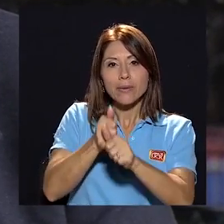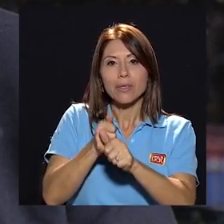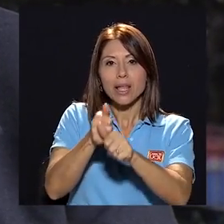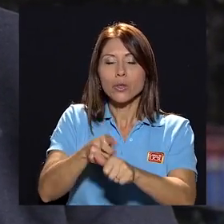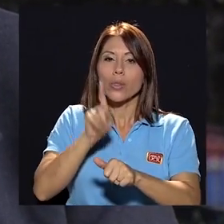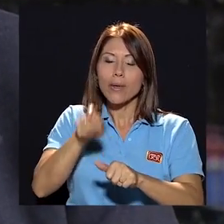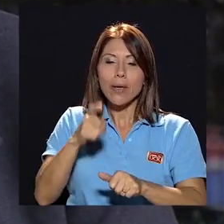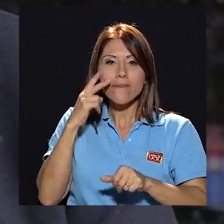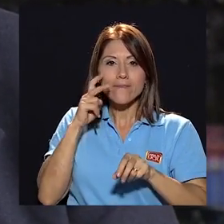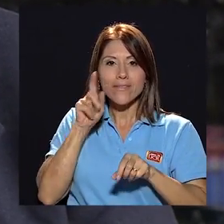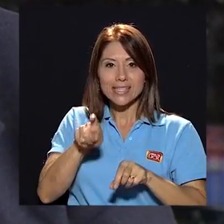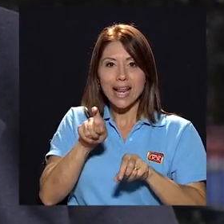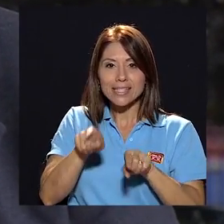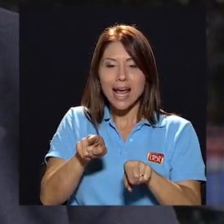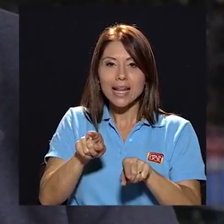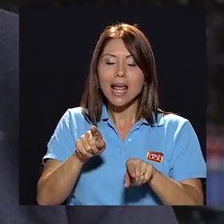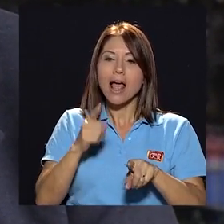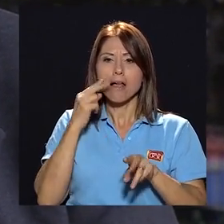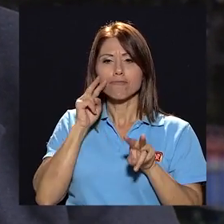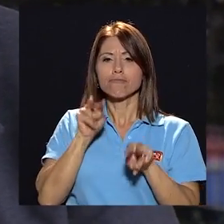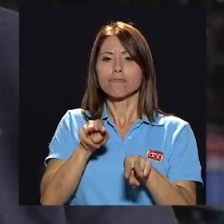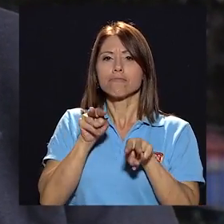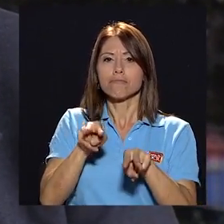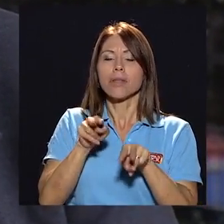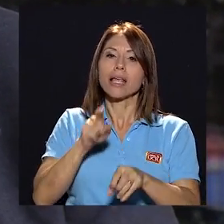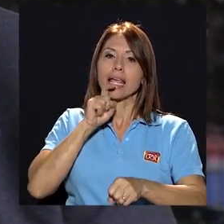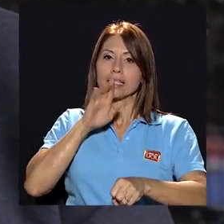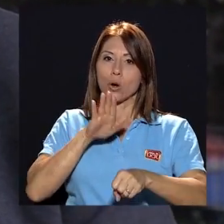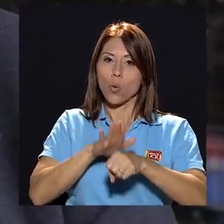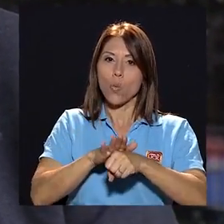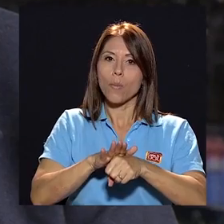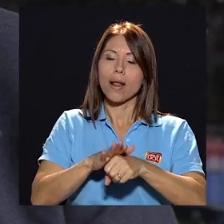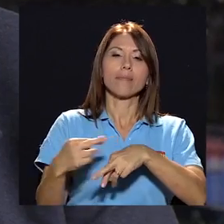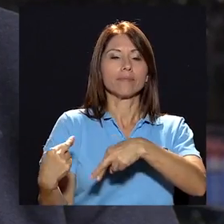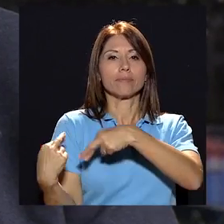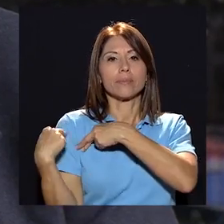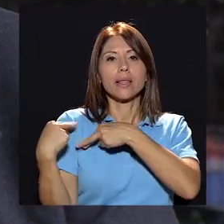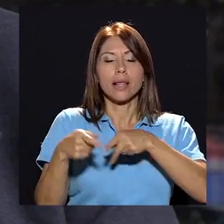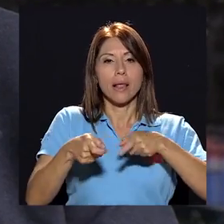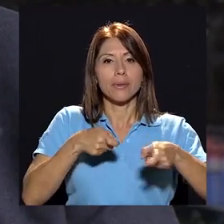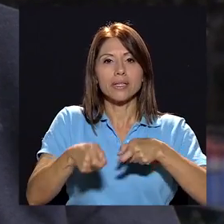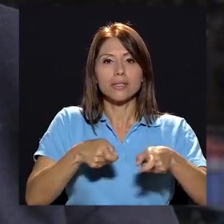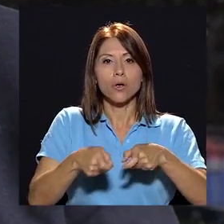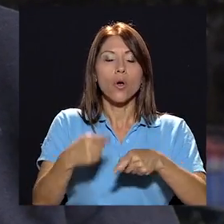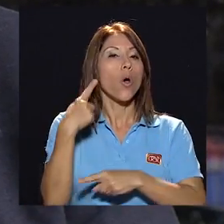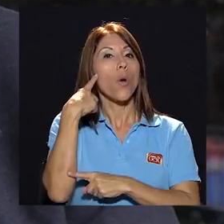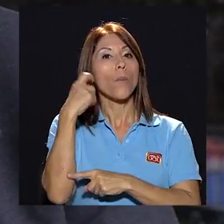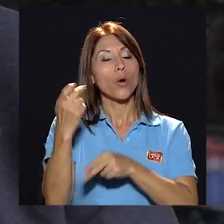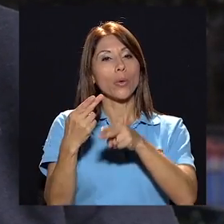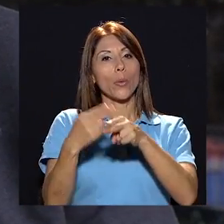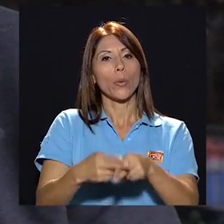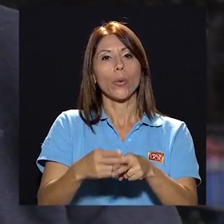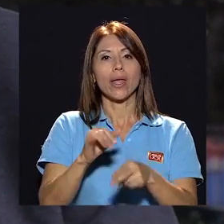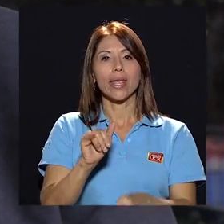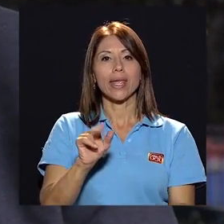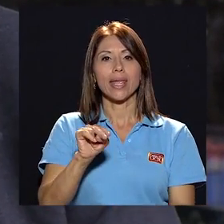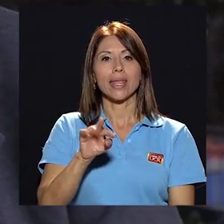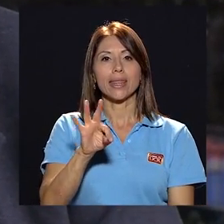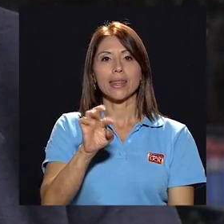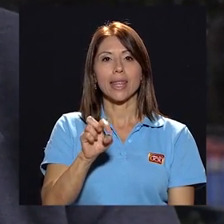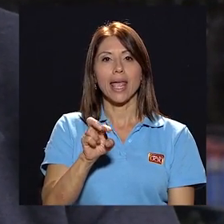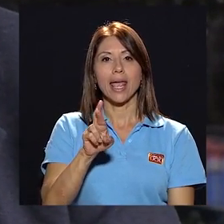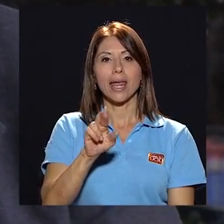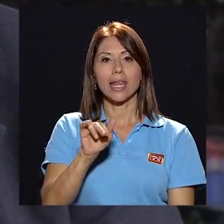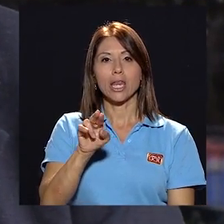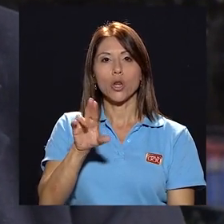y fiscalizando que se cumpla lo que la Administración, digamos, lo que a la Administración se le encargó. Porque el interinazgo es muy